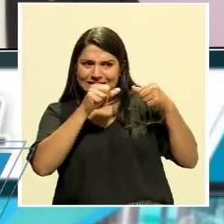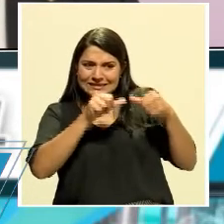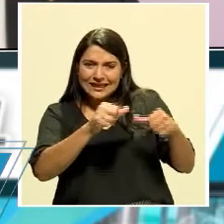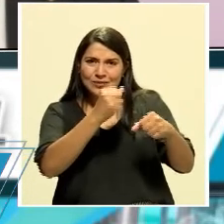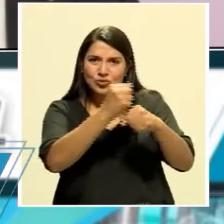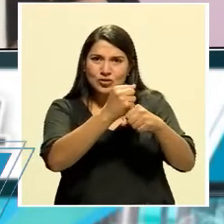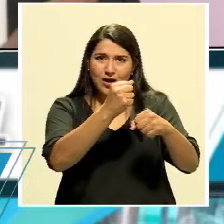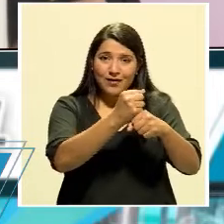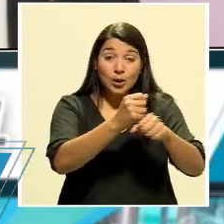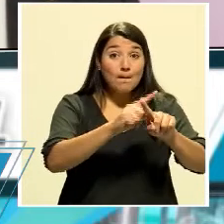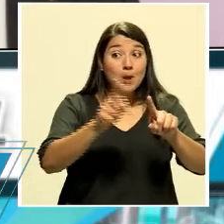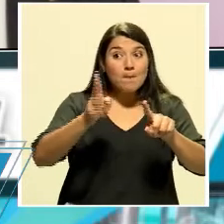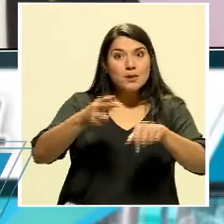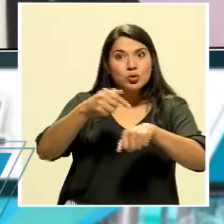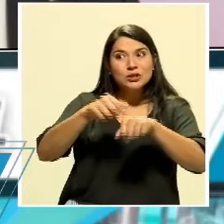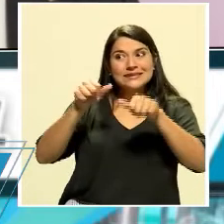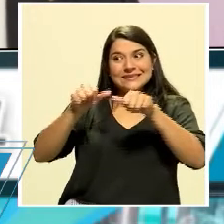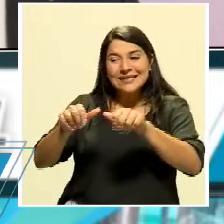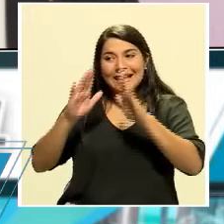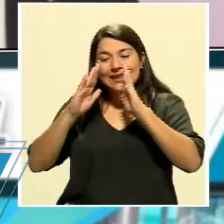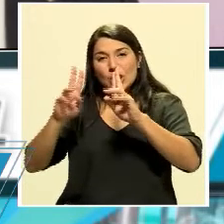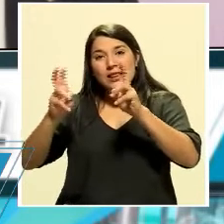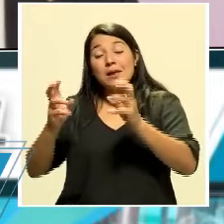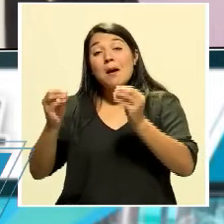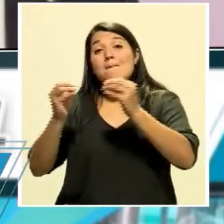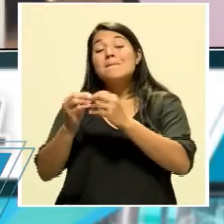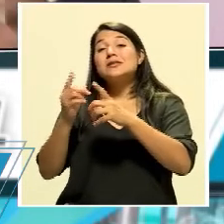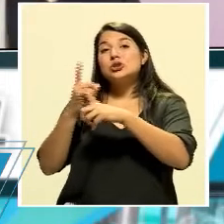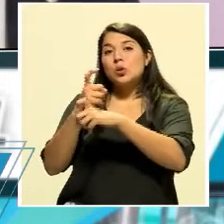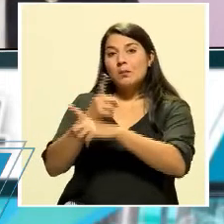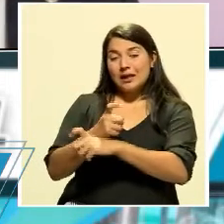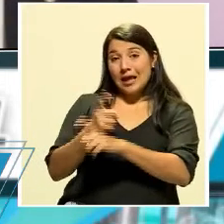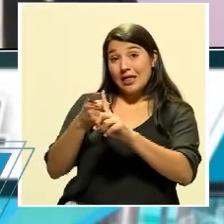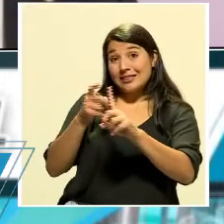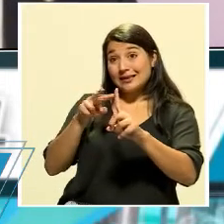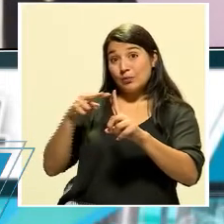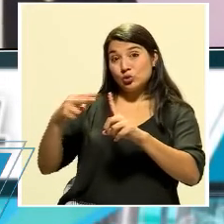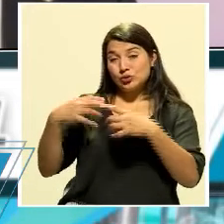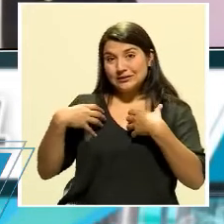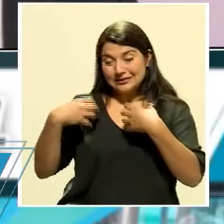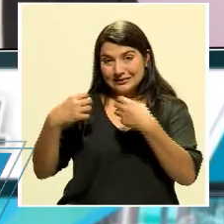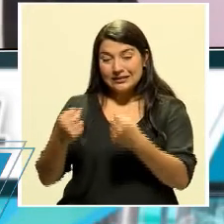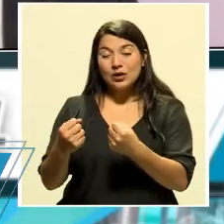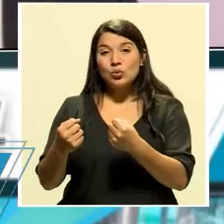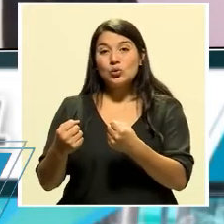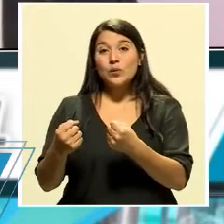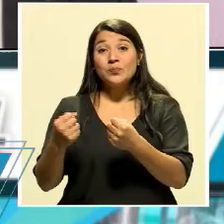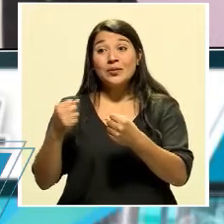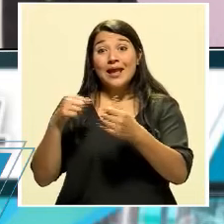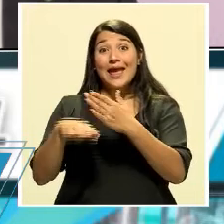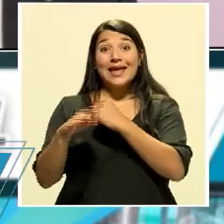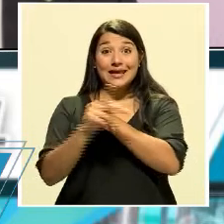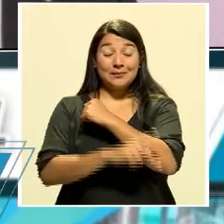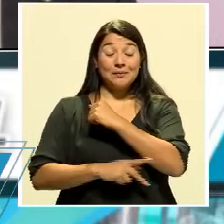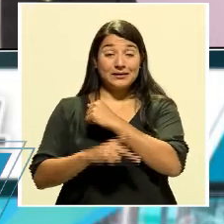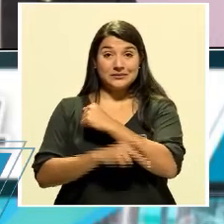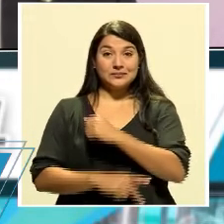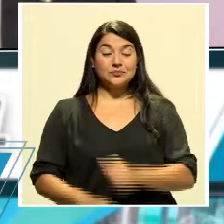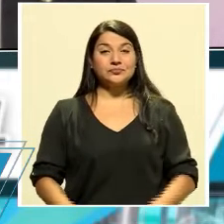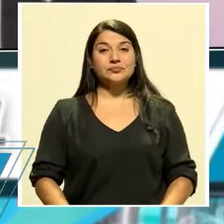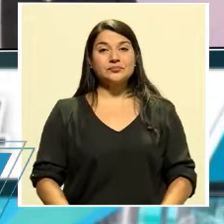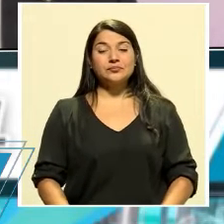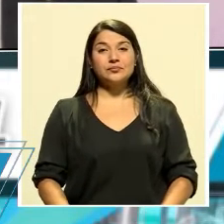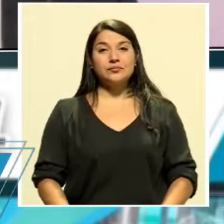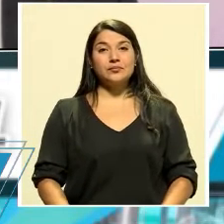seguir atendiendo el asunto más complicado sanitariamente y de todos los lazaristas en el país que hemos tenido en los últimos tiempos.